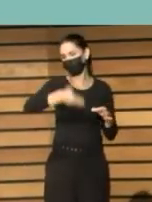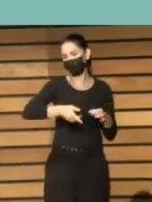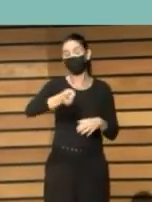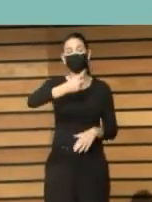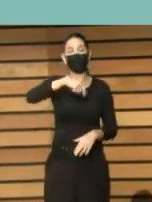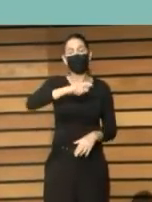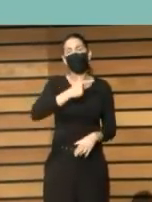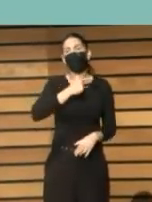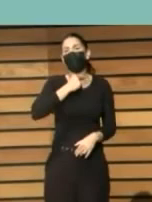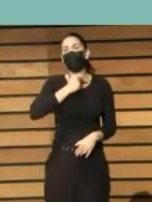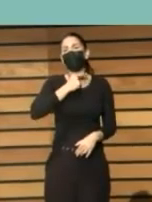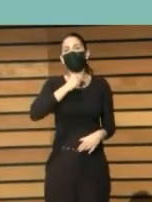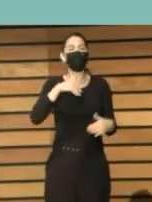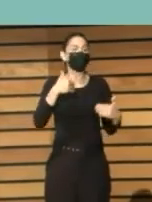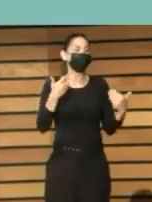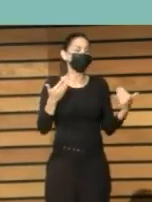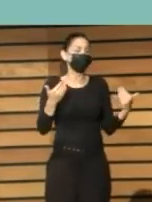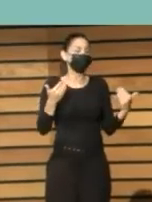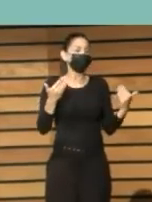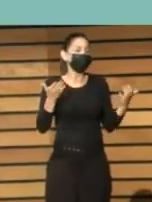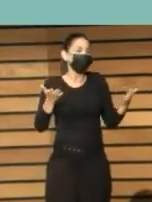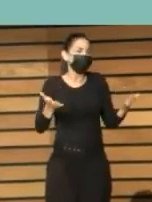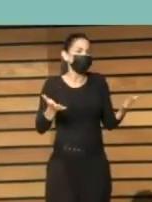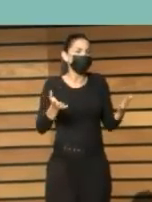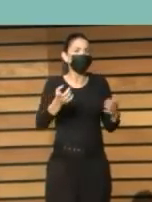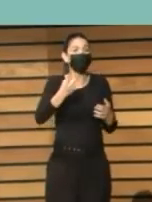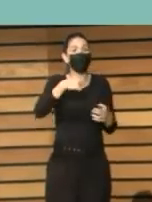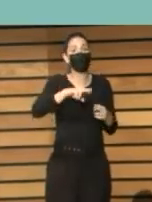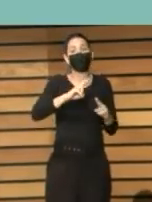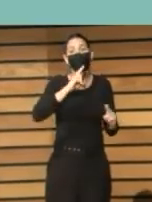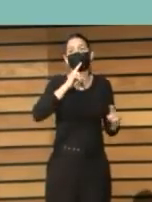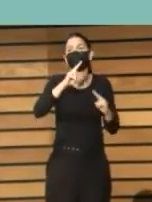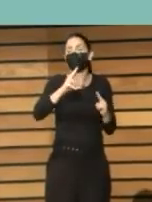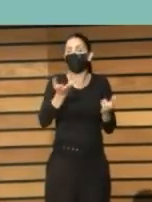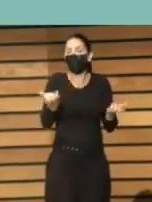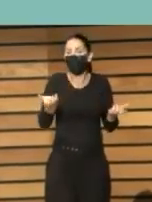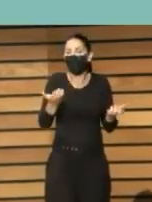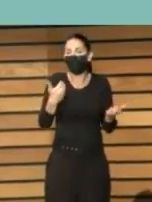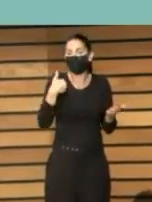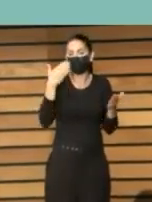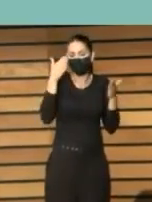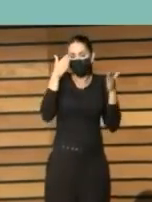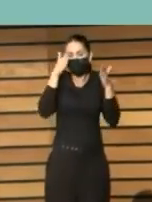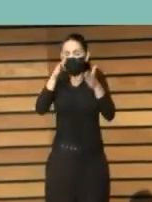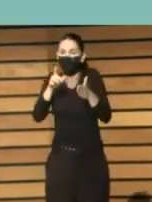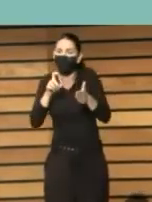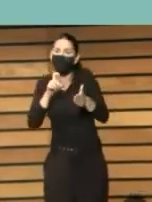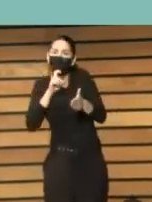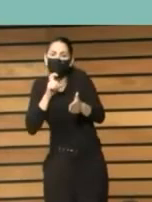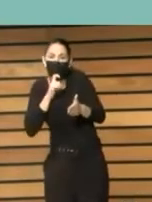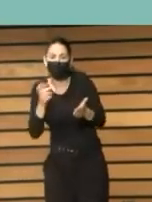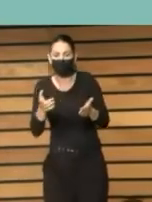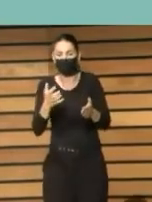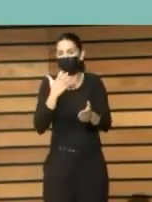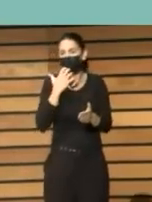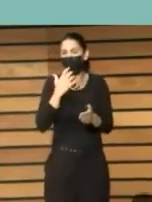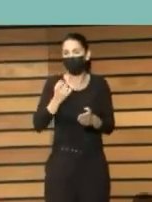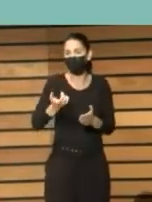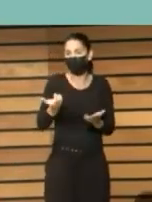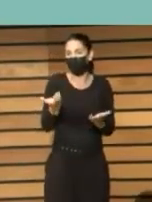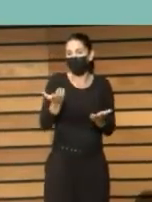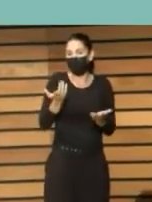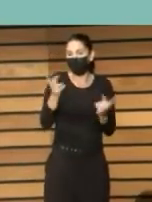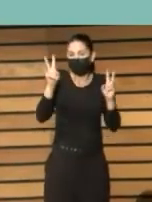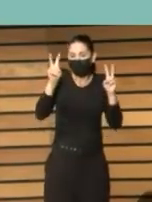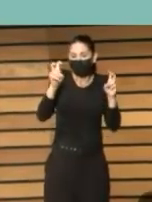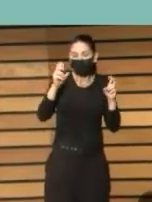gustaría un poco que respondierais ¿cómo enfocáis el no trabajar solos con